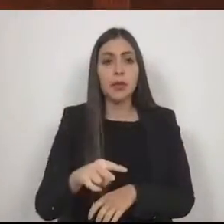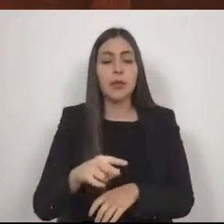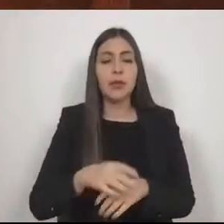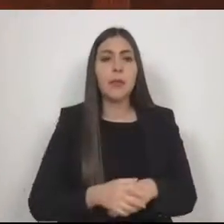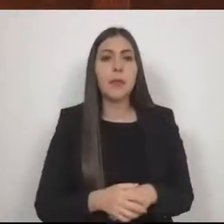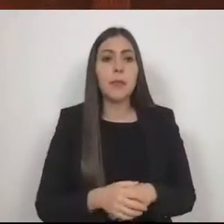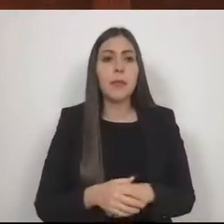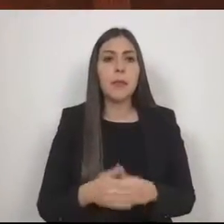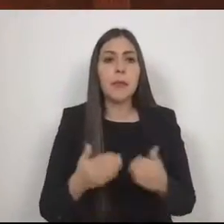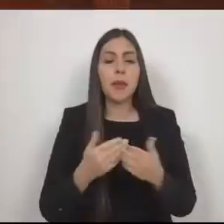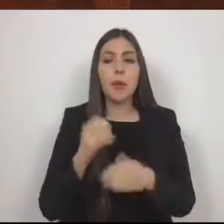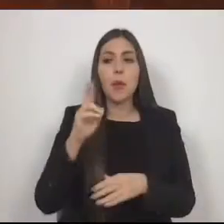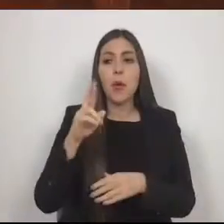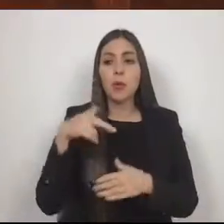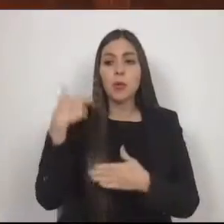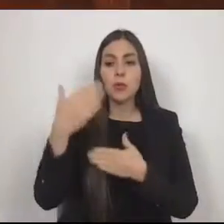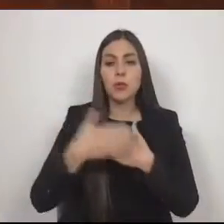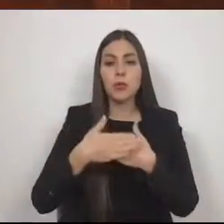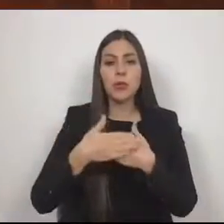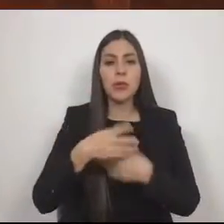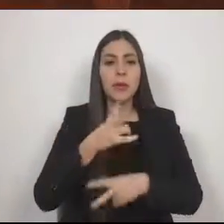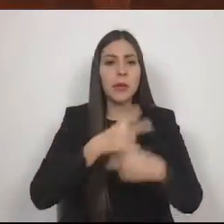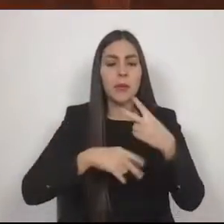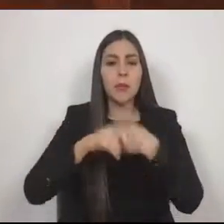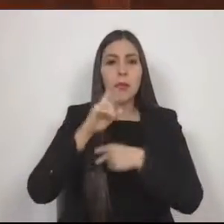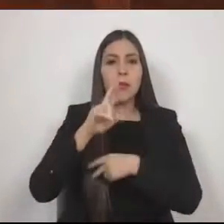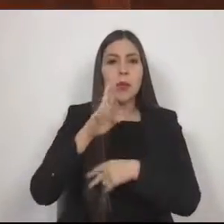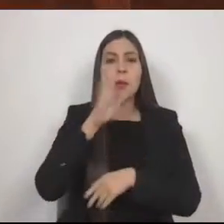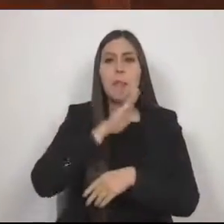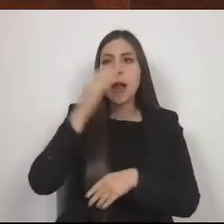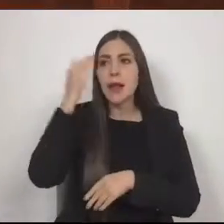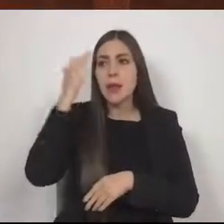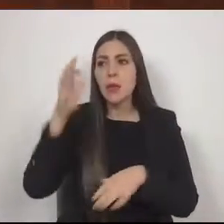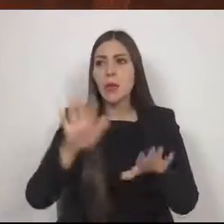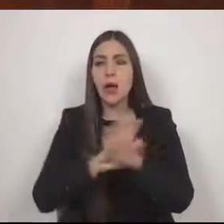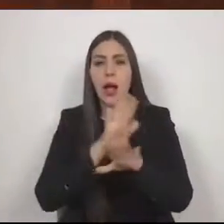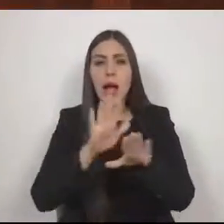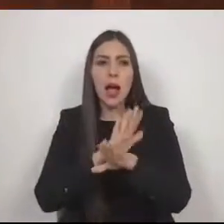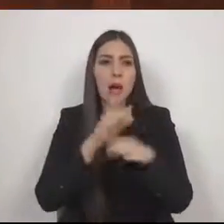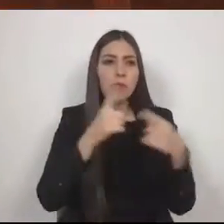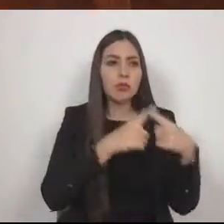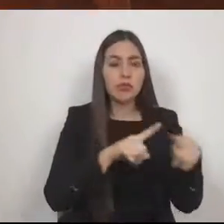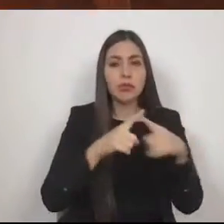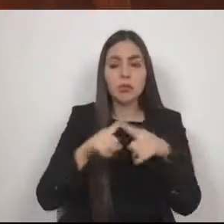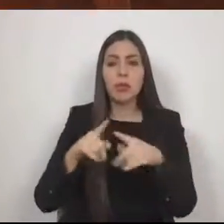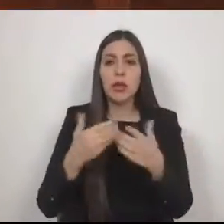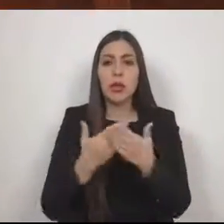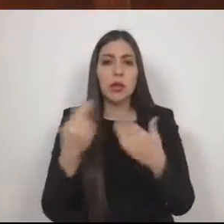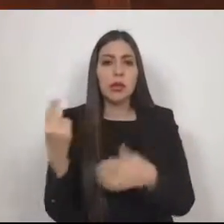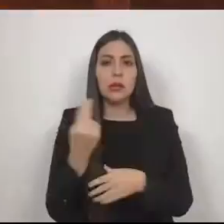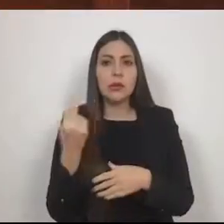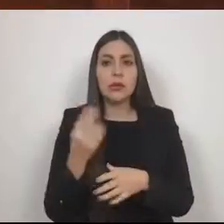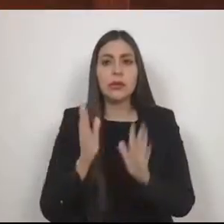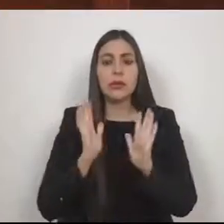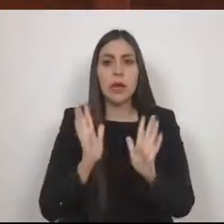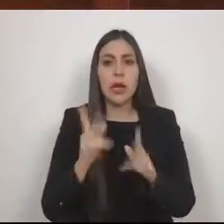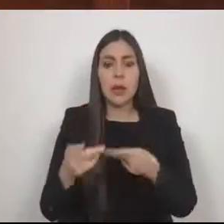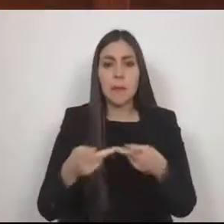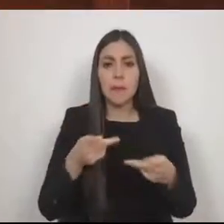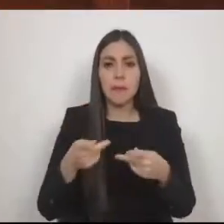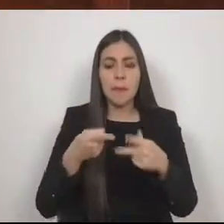de la presencia de los fenómenos hidrometeorológicos, resulta indispensable poner en marcha la gestión